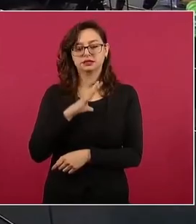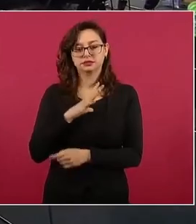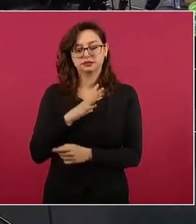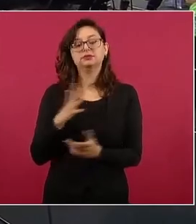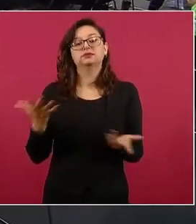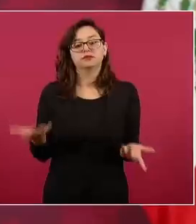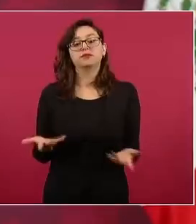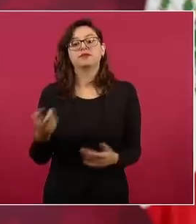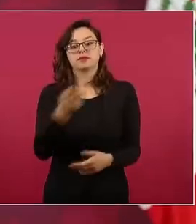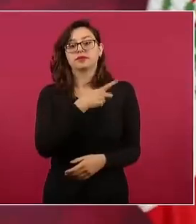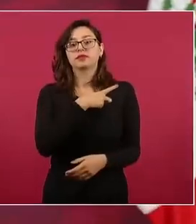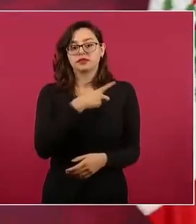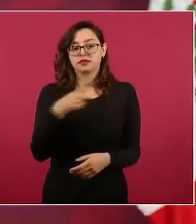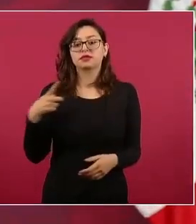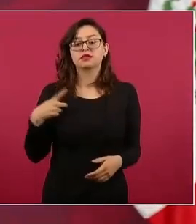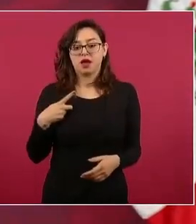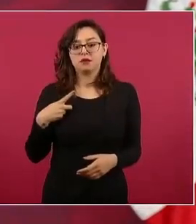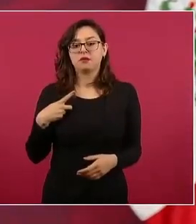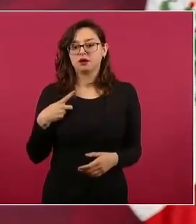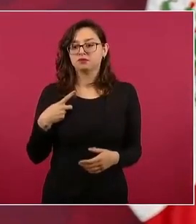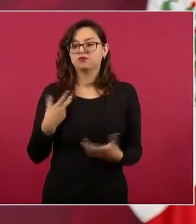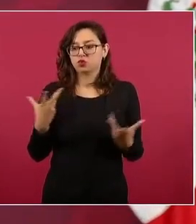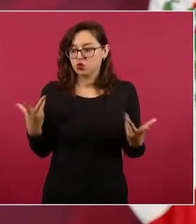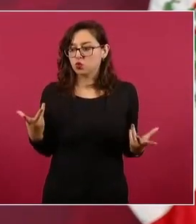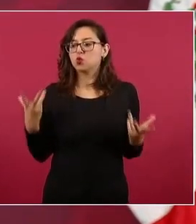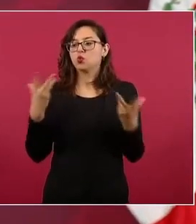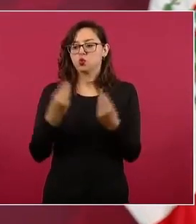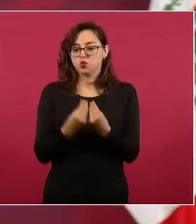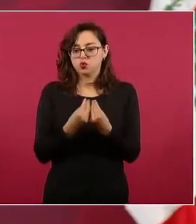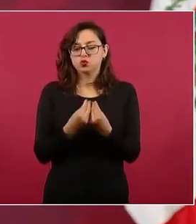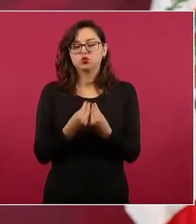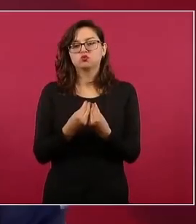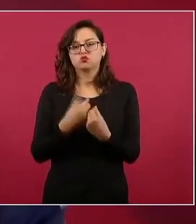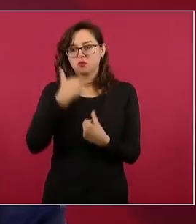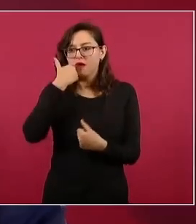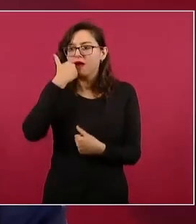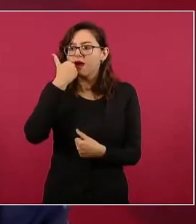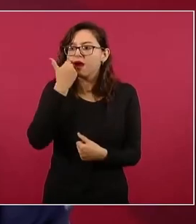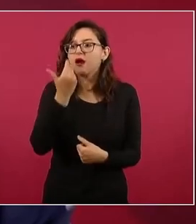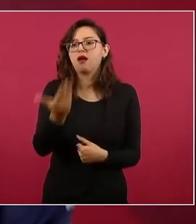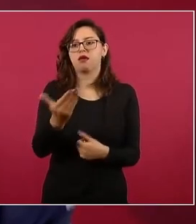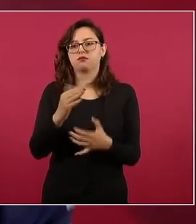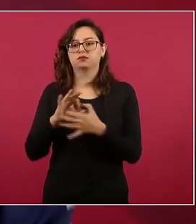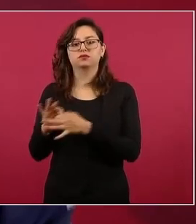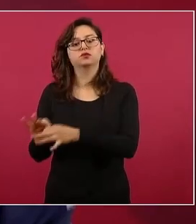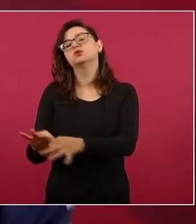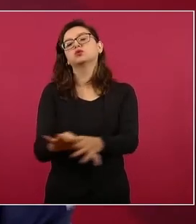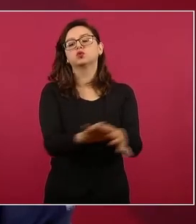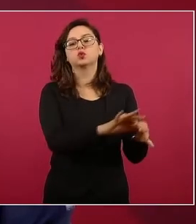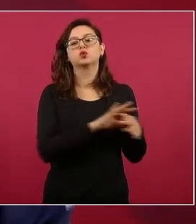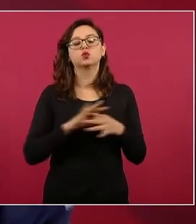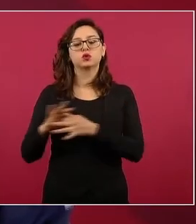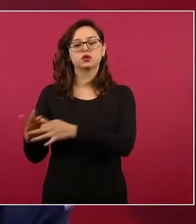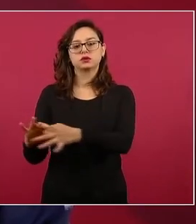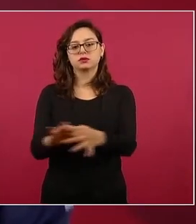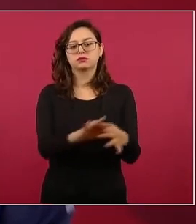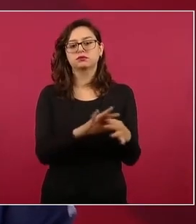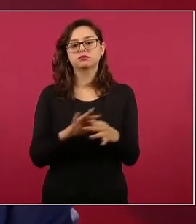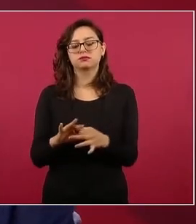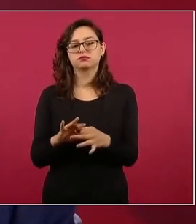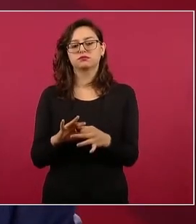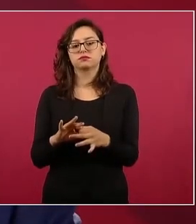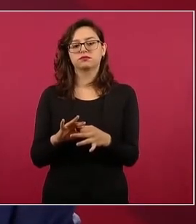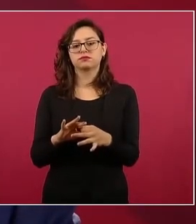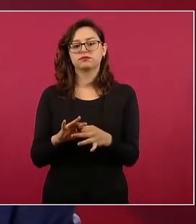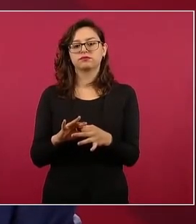para no excluir para unirnos para